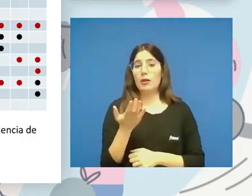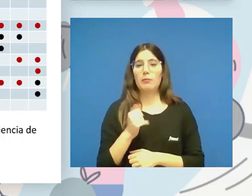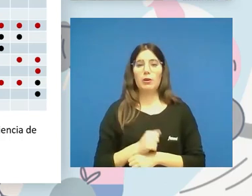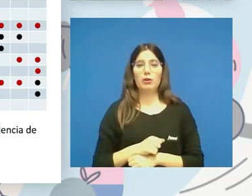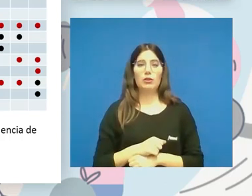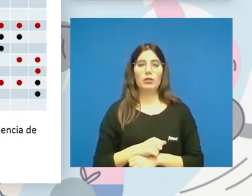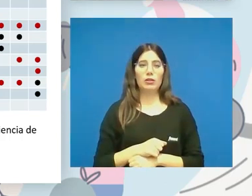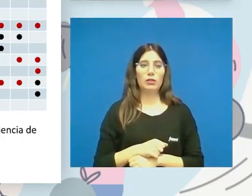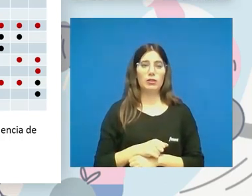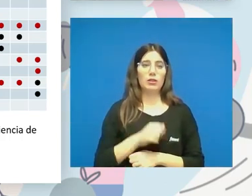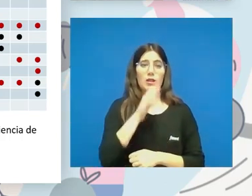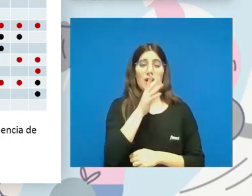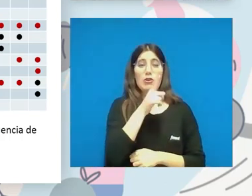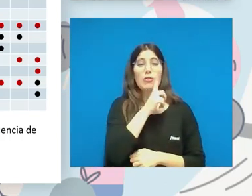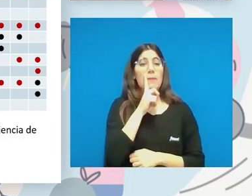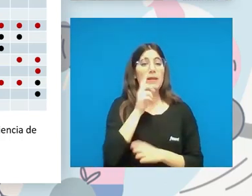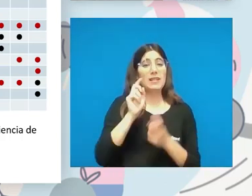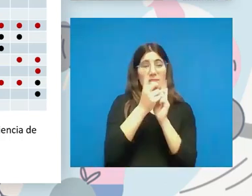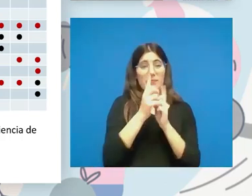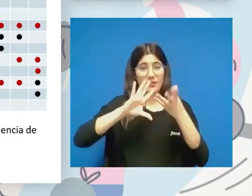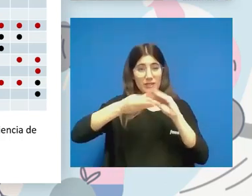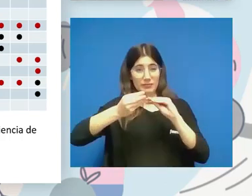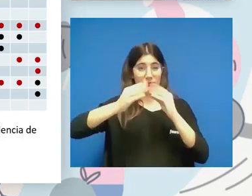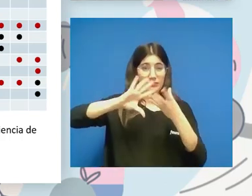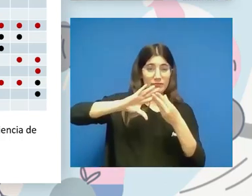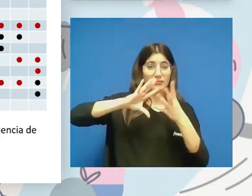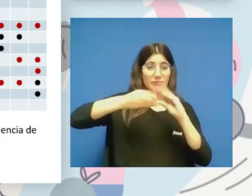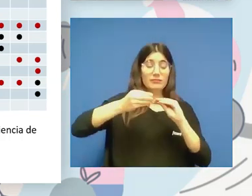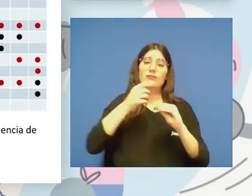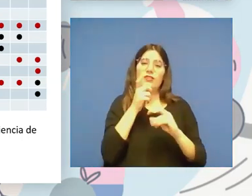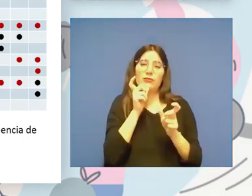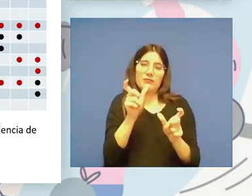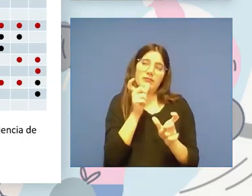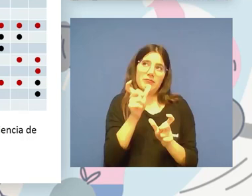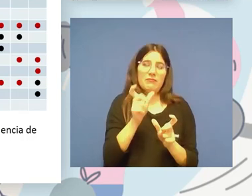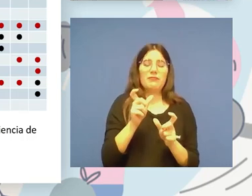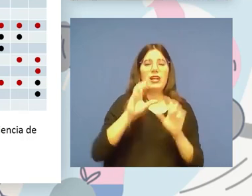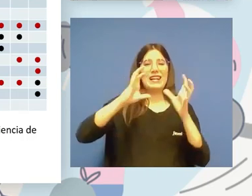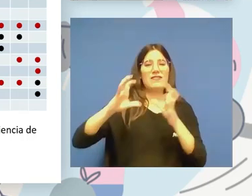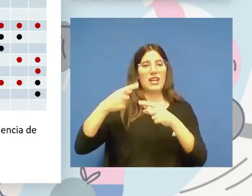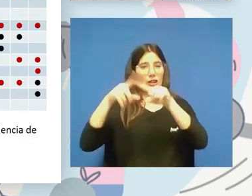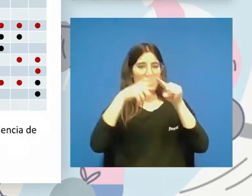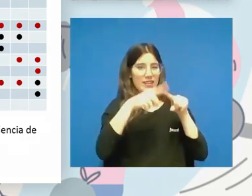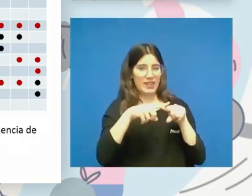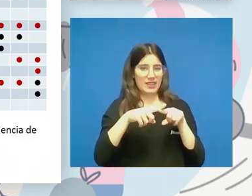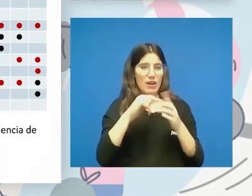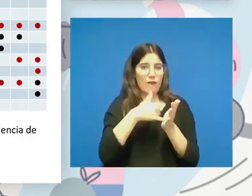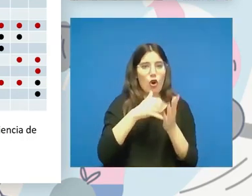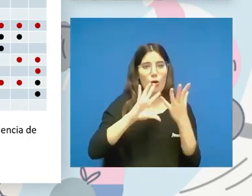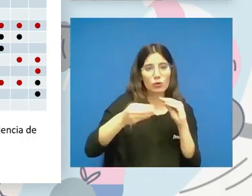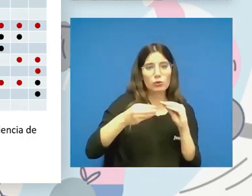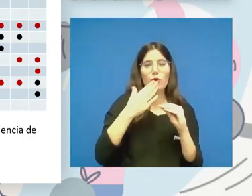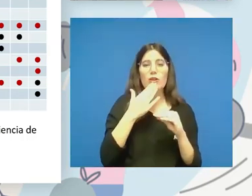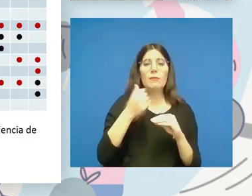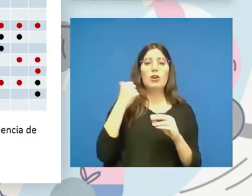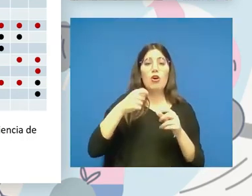tetosis se va llamar disquinesia y va a integrar la distonía, esto es avanzo del próximo código de clasificación, o la diferencia